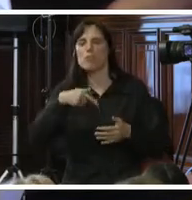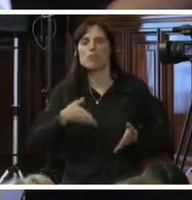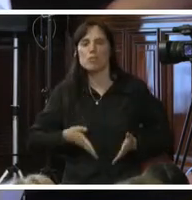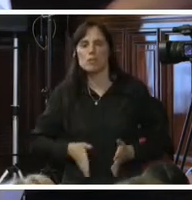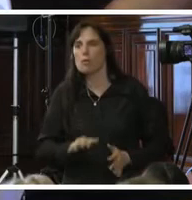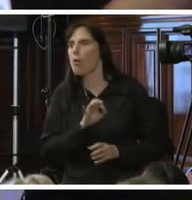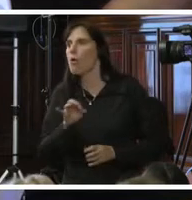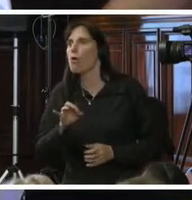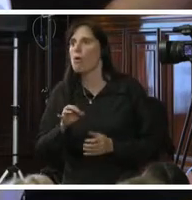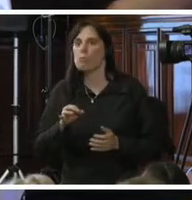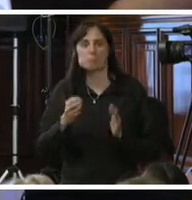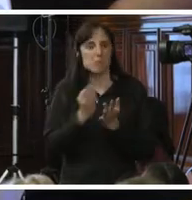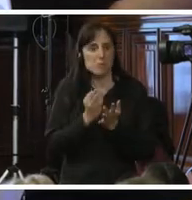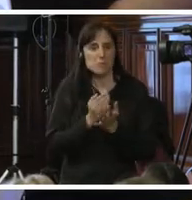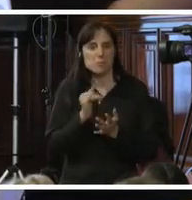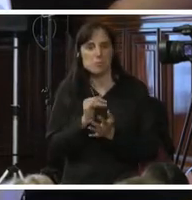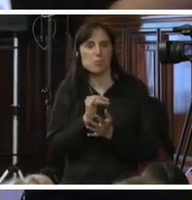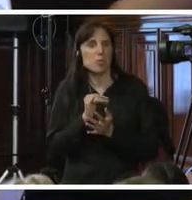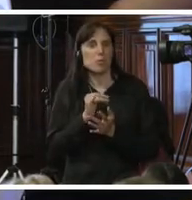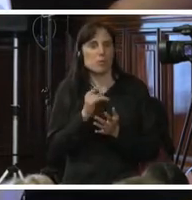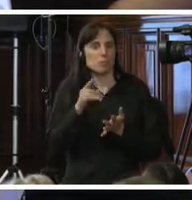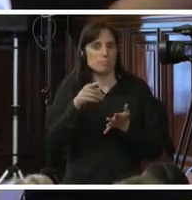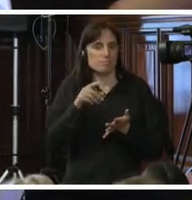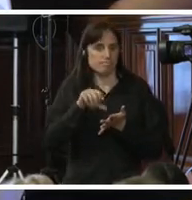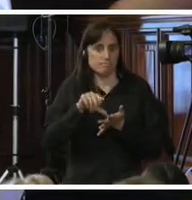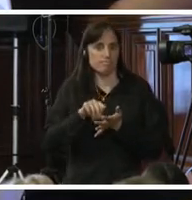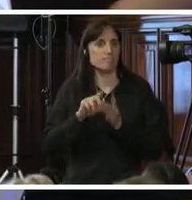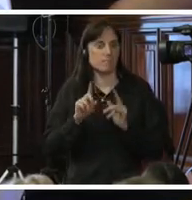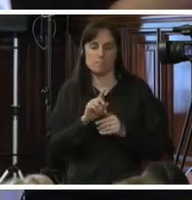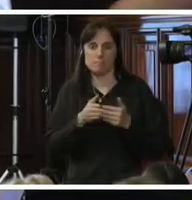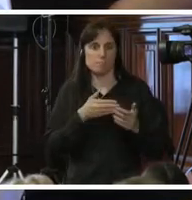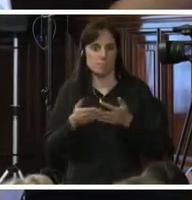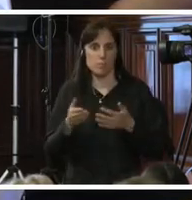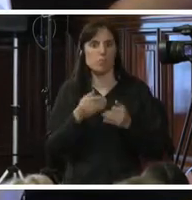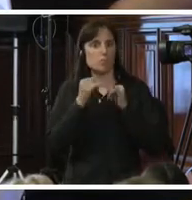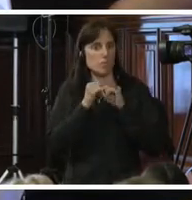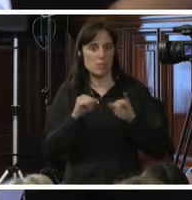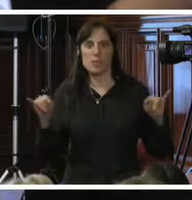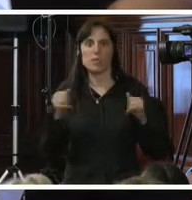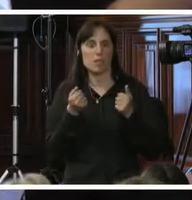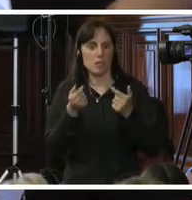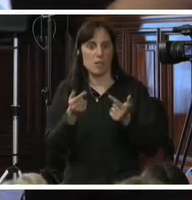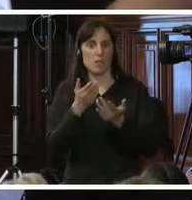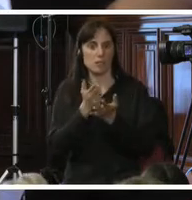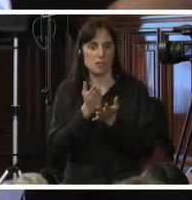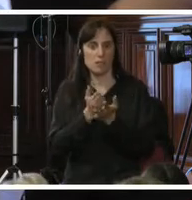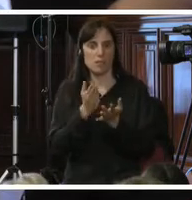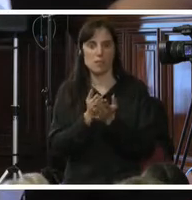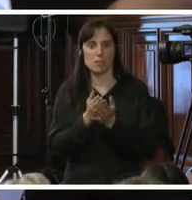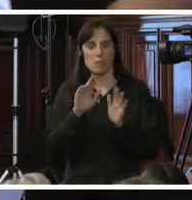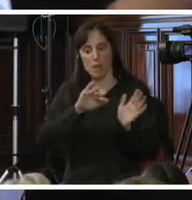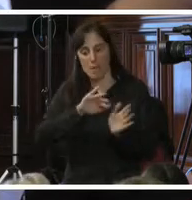migratoria. Asegurar que se preste a las víctimas apoyo y protección inmediatos, independientemente de su participación en el proceso de justicia penal.